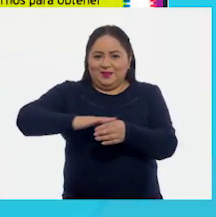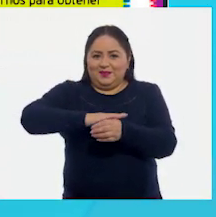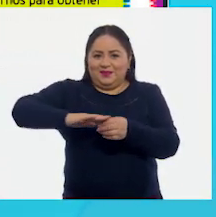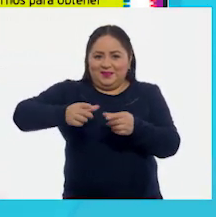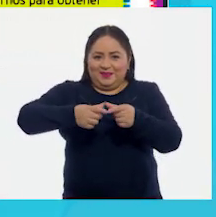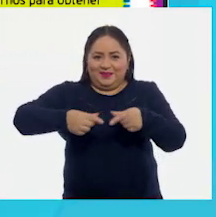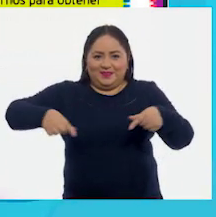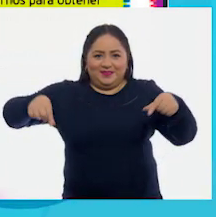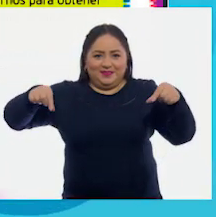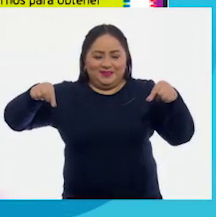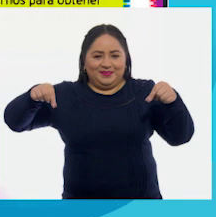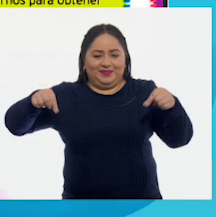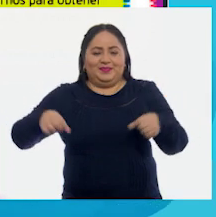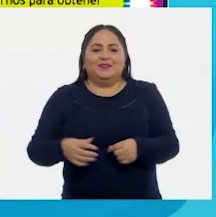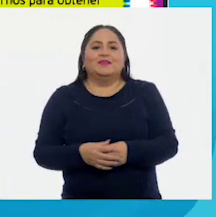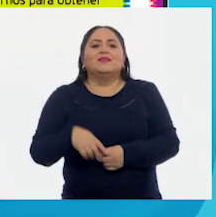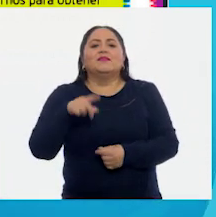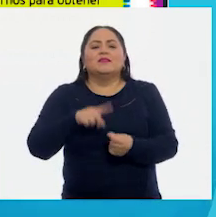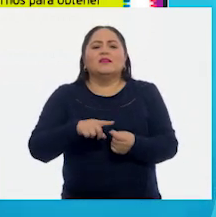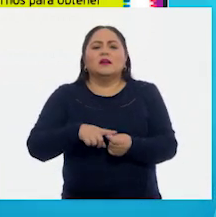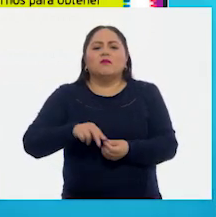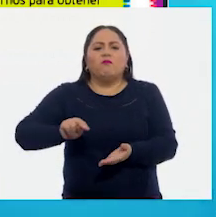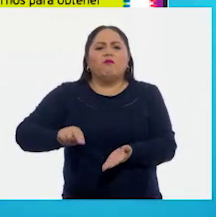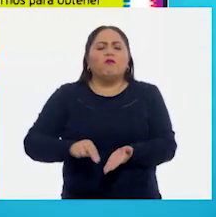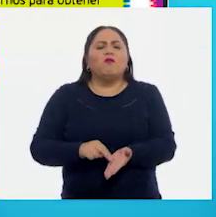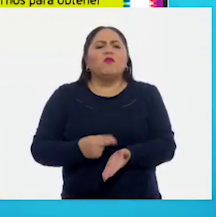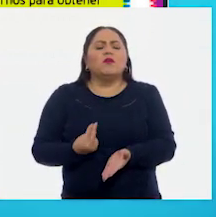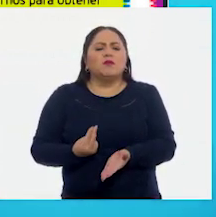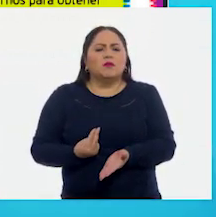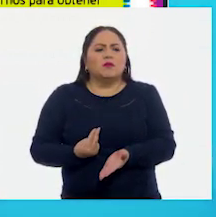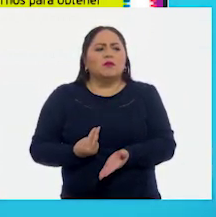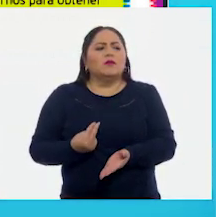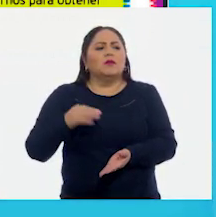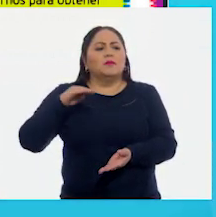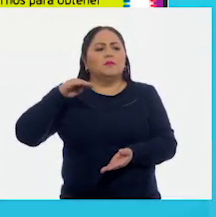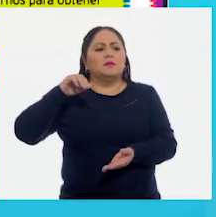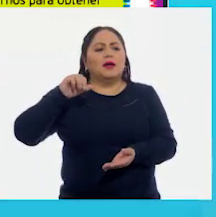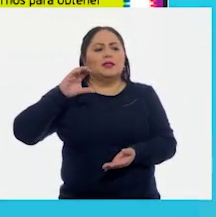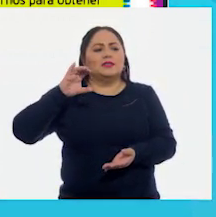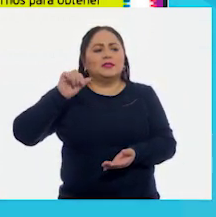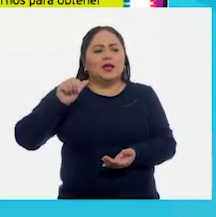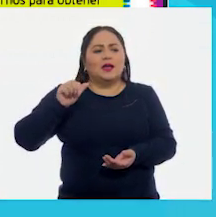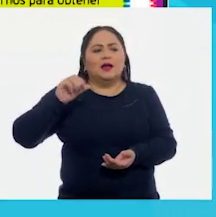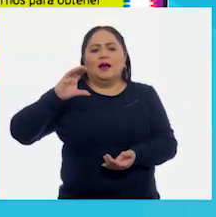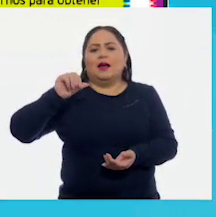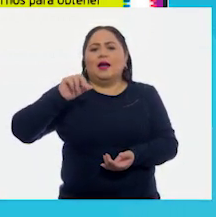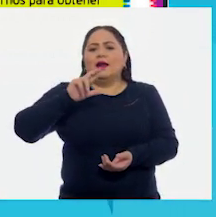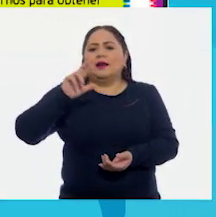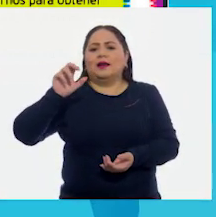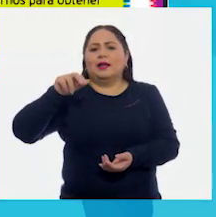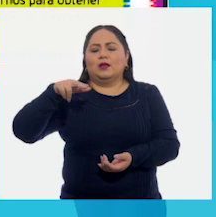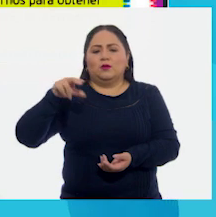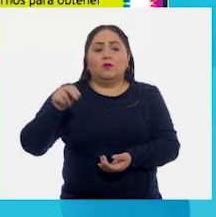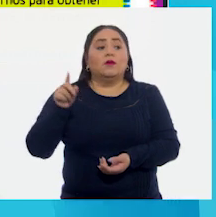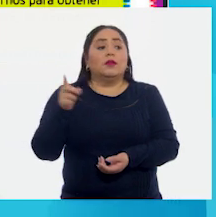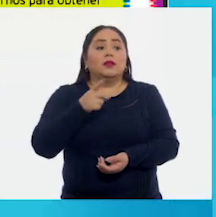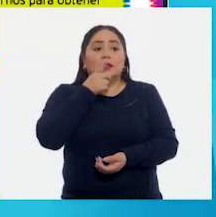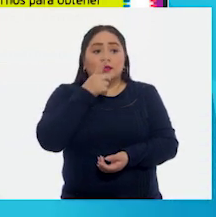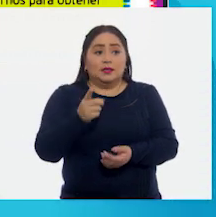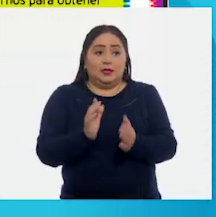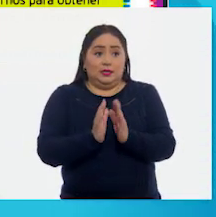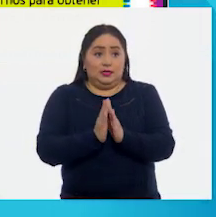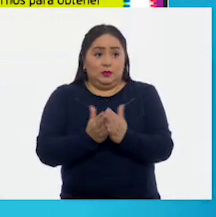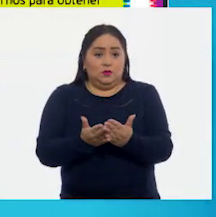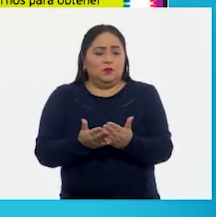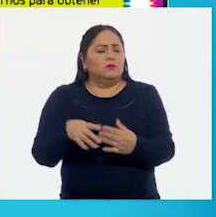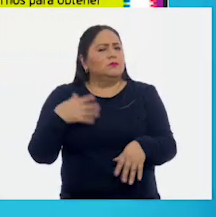mágica, del autor Macía Carreño. Sí. Dice... Pero